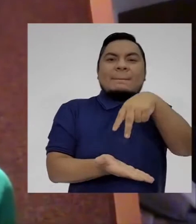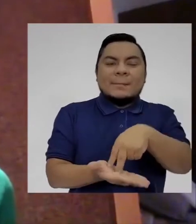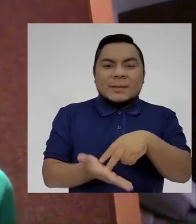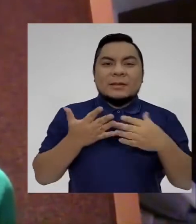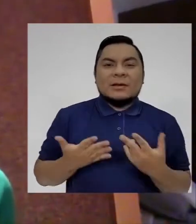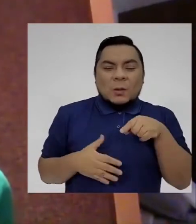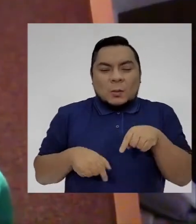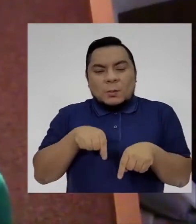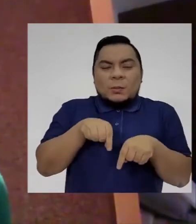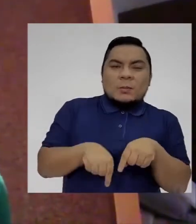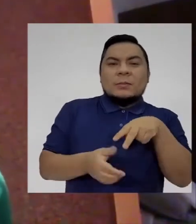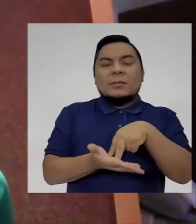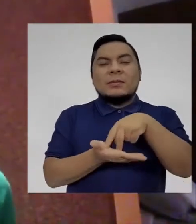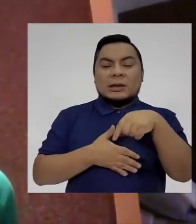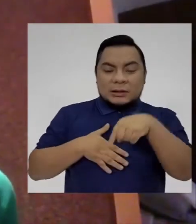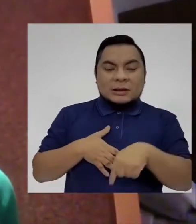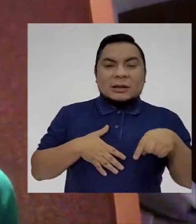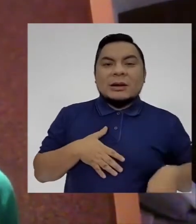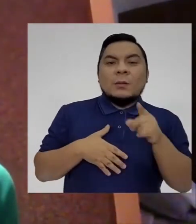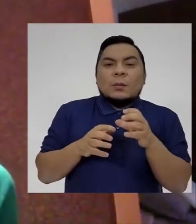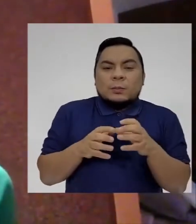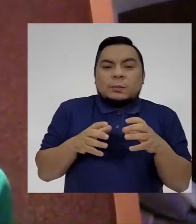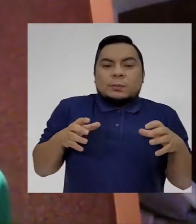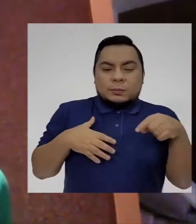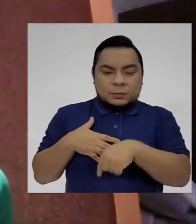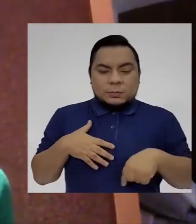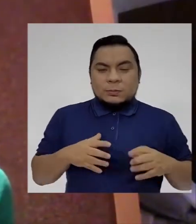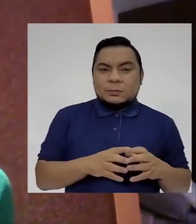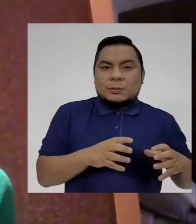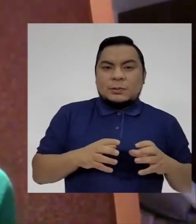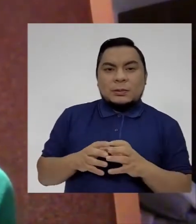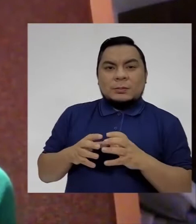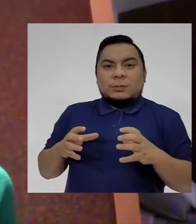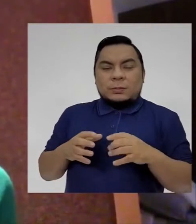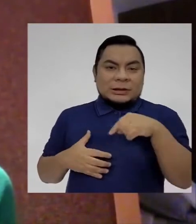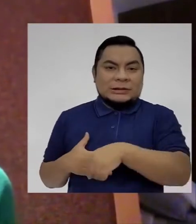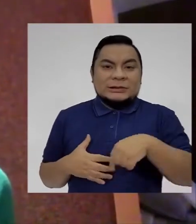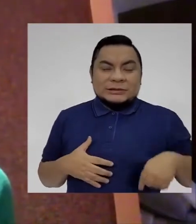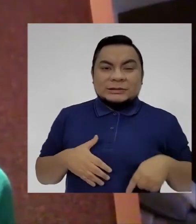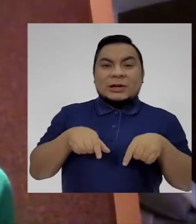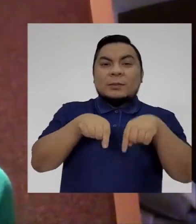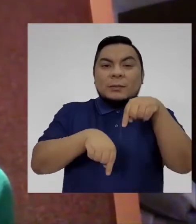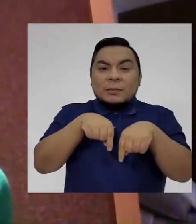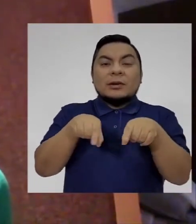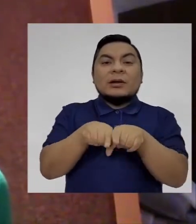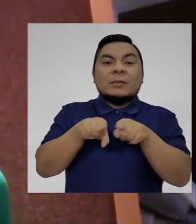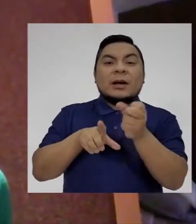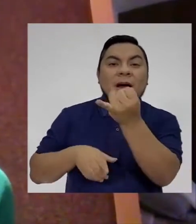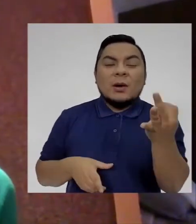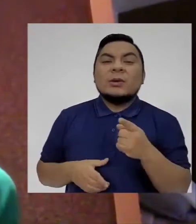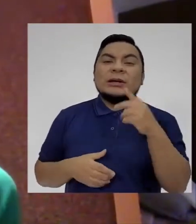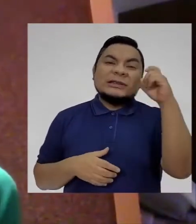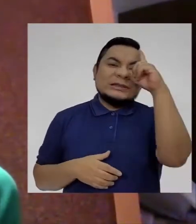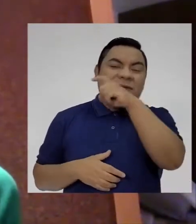Caminan en puntas de pies, tienen las pantorrillas un poco más gorditas que los demás niños y algunos presentan